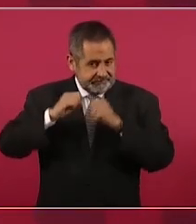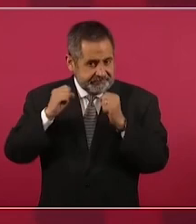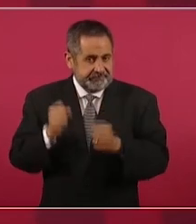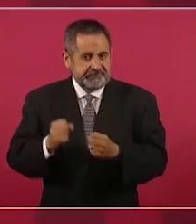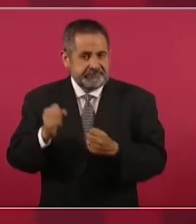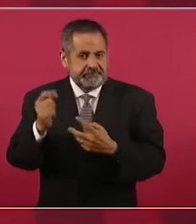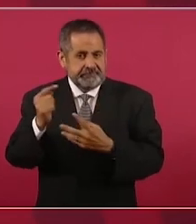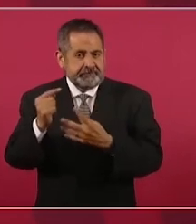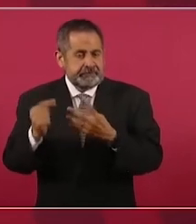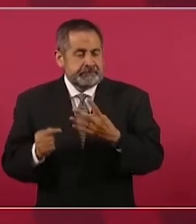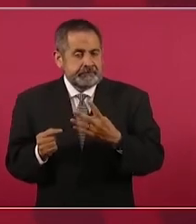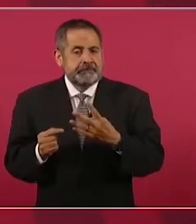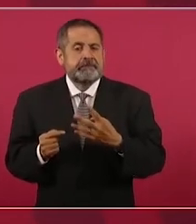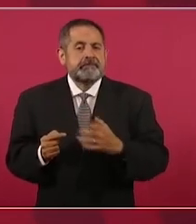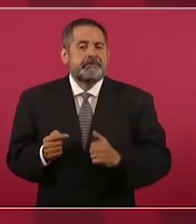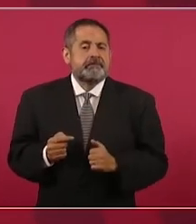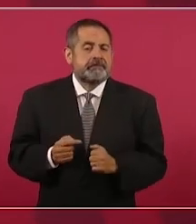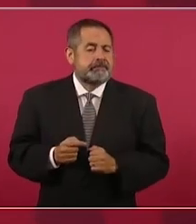los